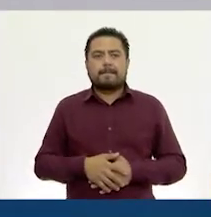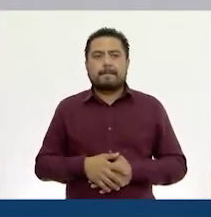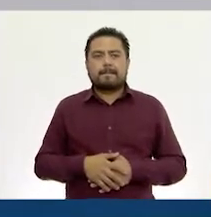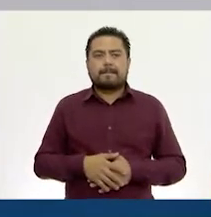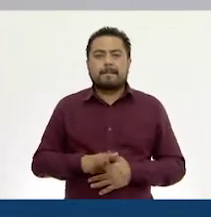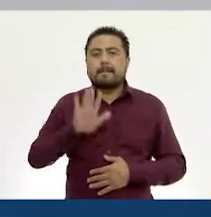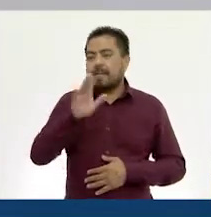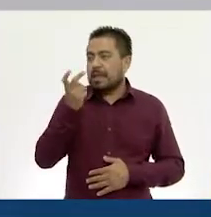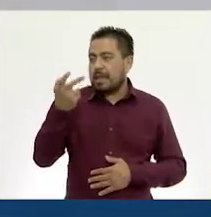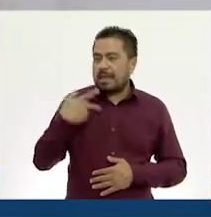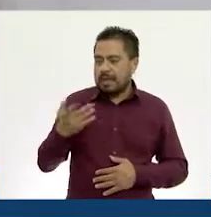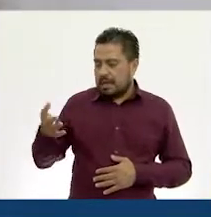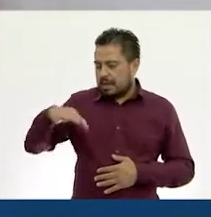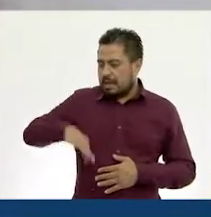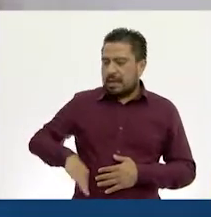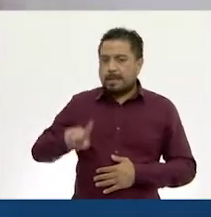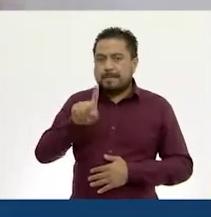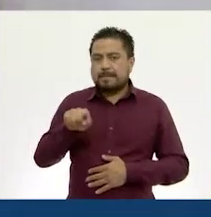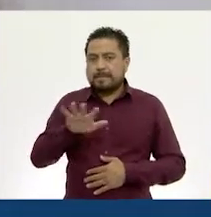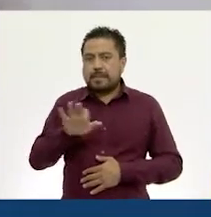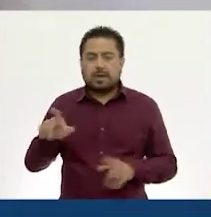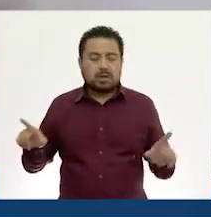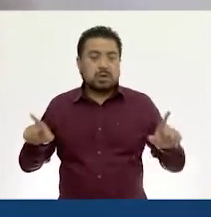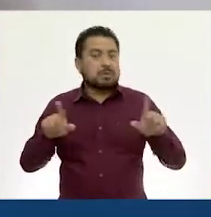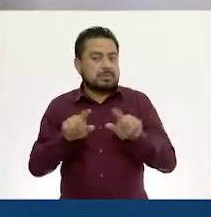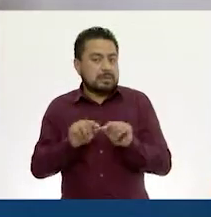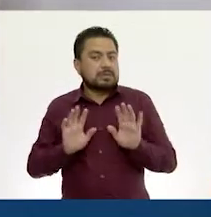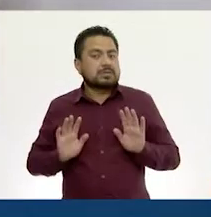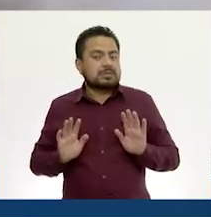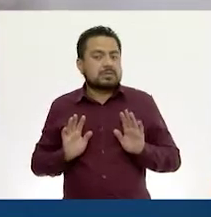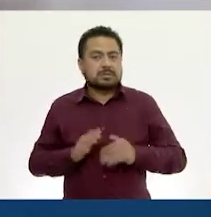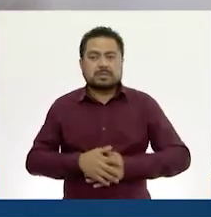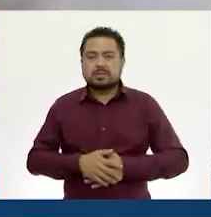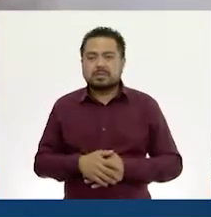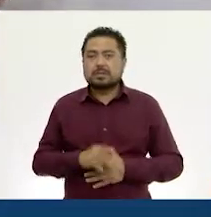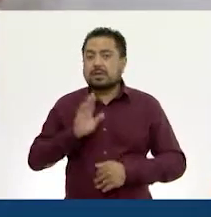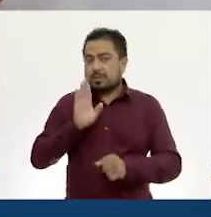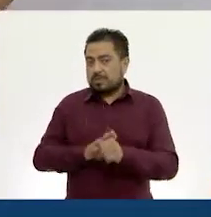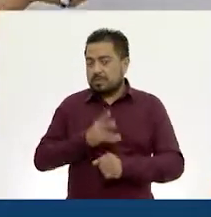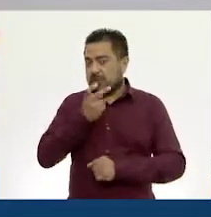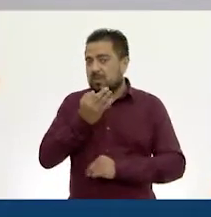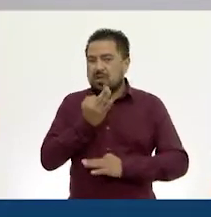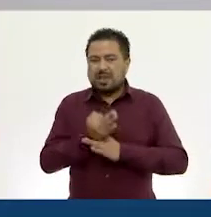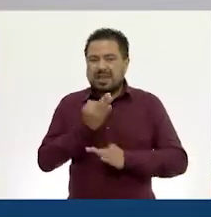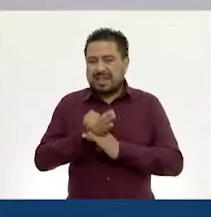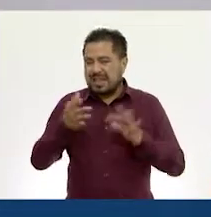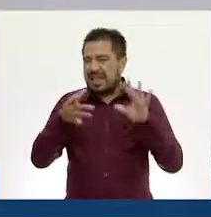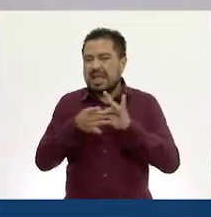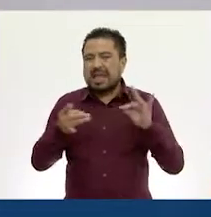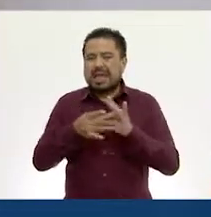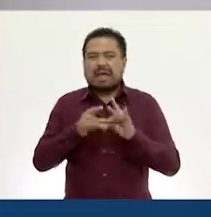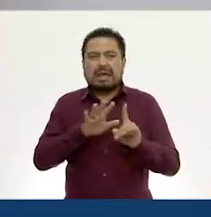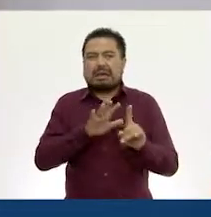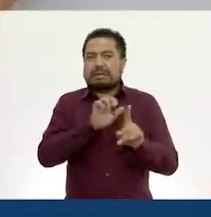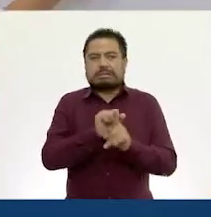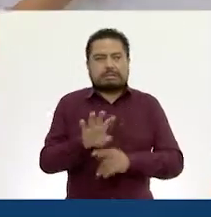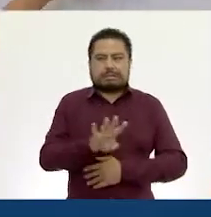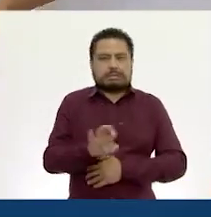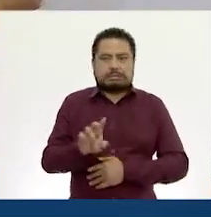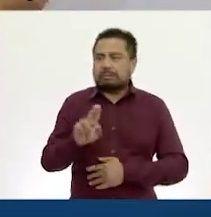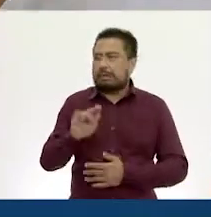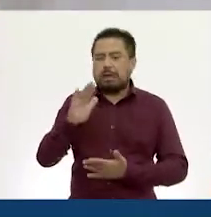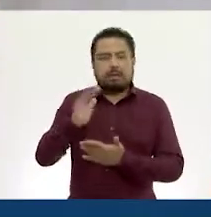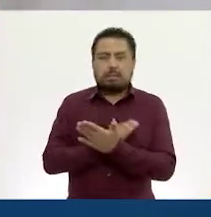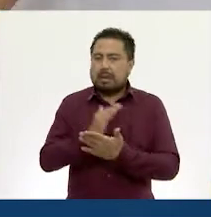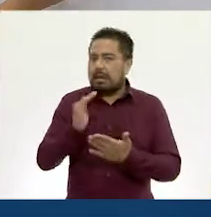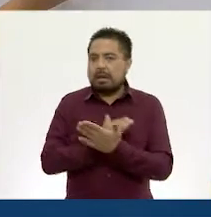Y ella llevaba nada más 1,500 pesos. Por lo tanto, como bien dijiste, ni siquiera 400, realmente lo que le